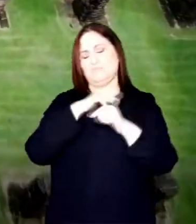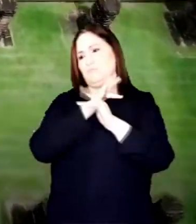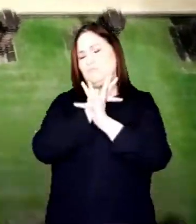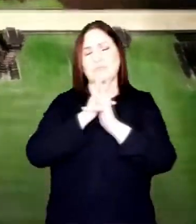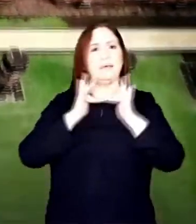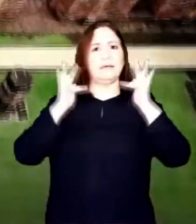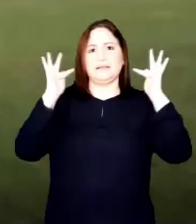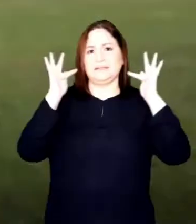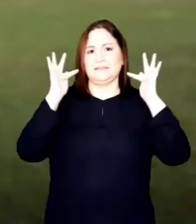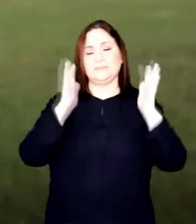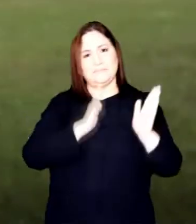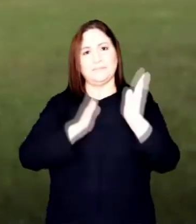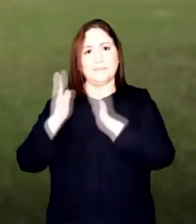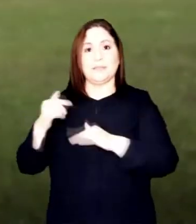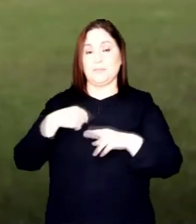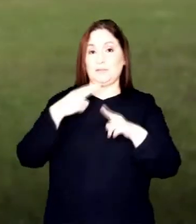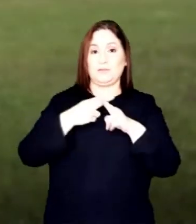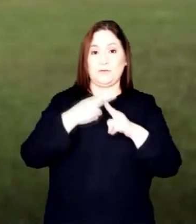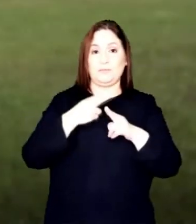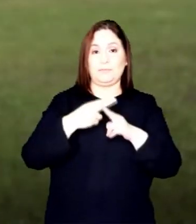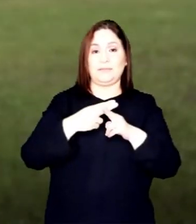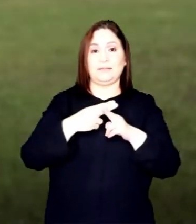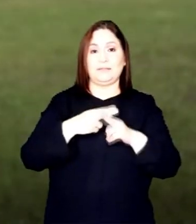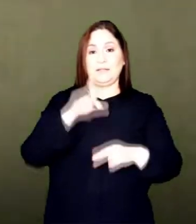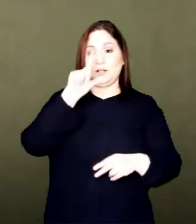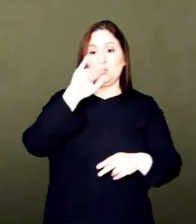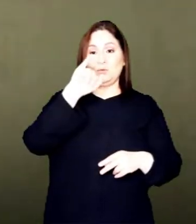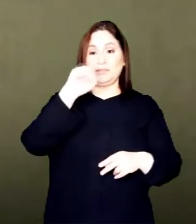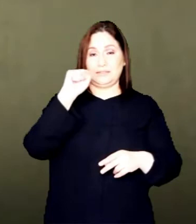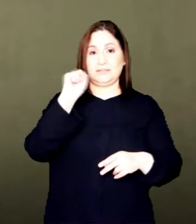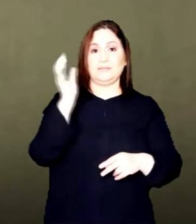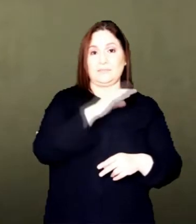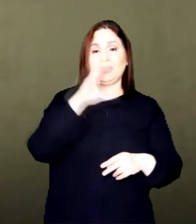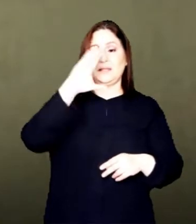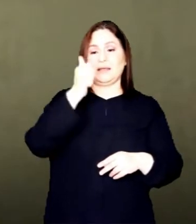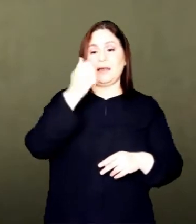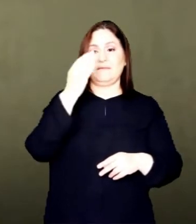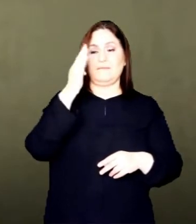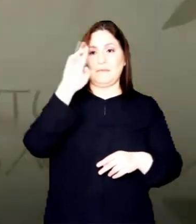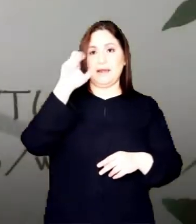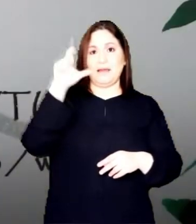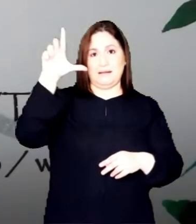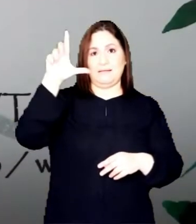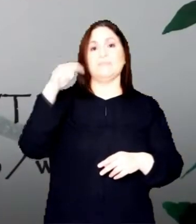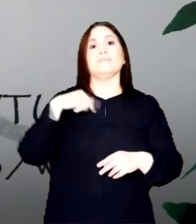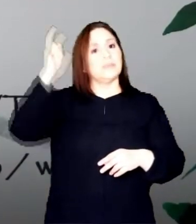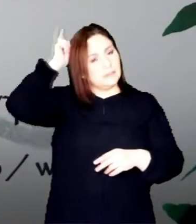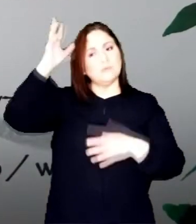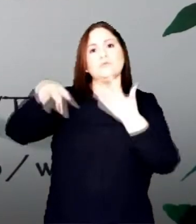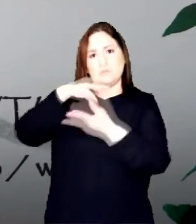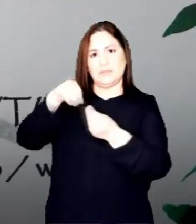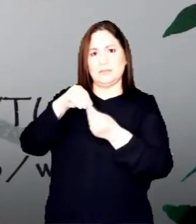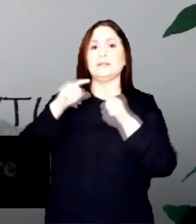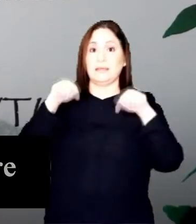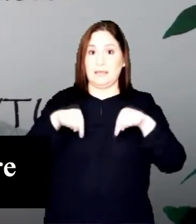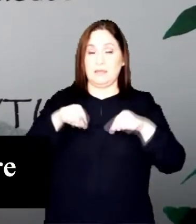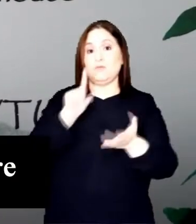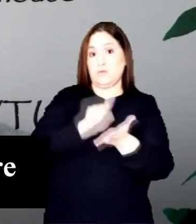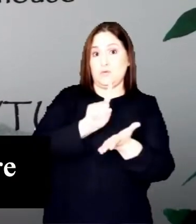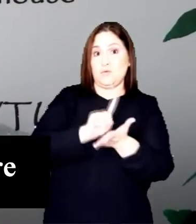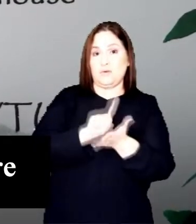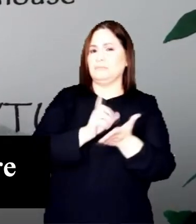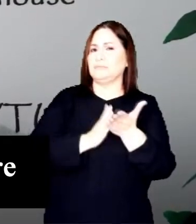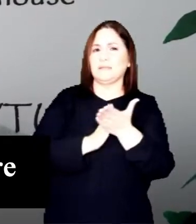carrera universitaria. Estoy en la carrera de Derecho. Soy Luis Miguel Cabral, soy de Guaraní. este